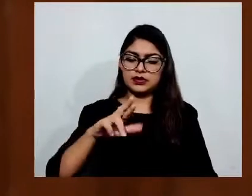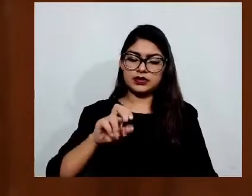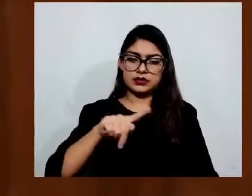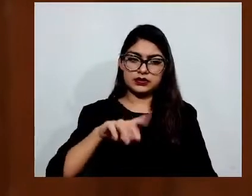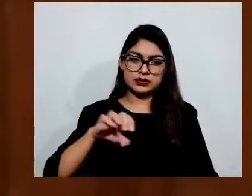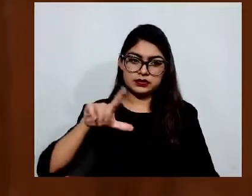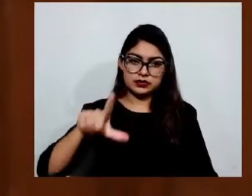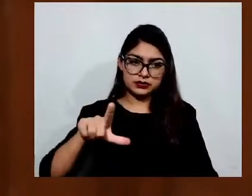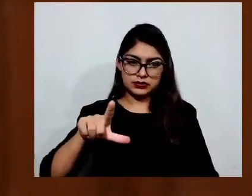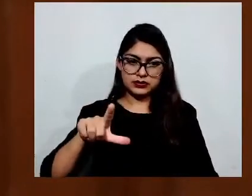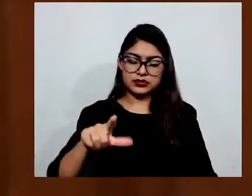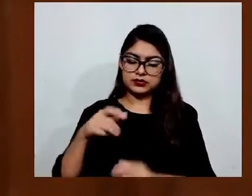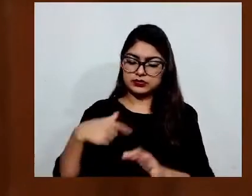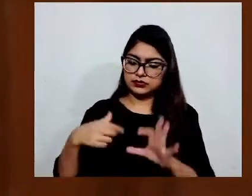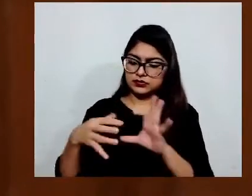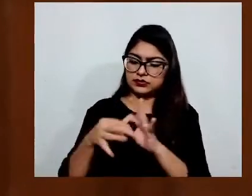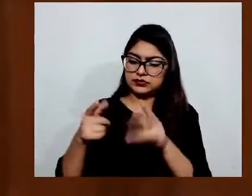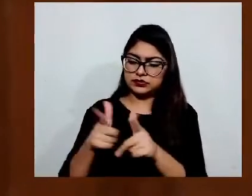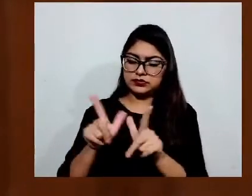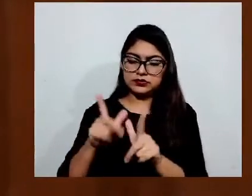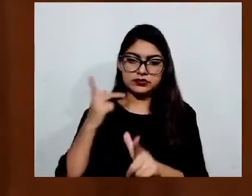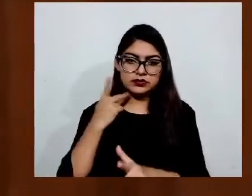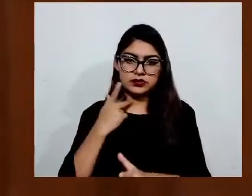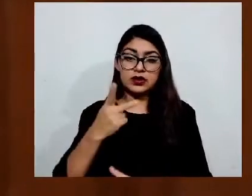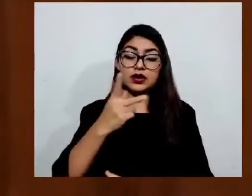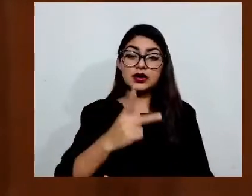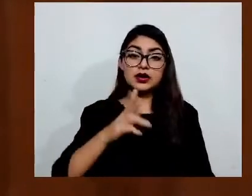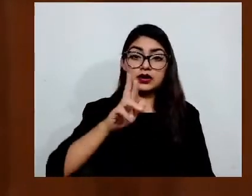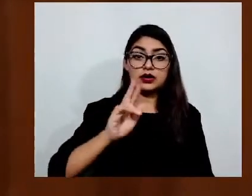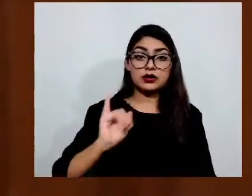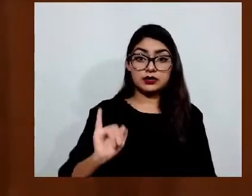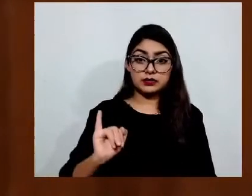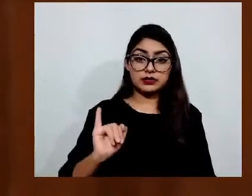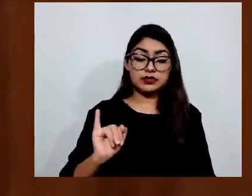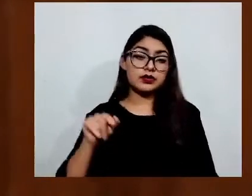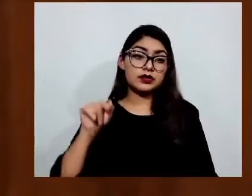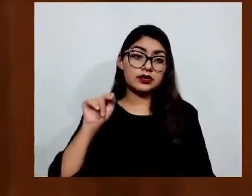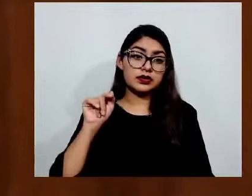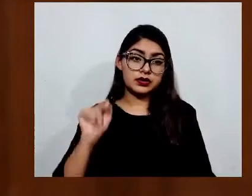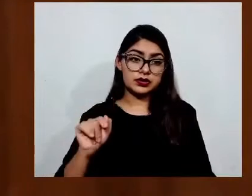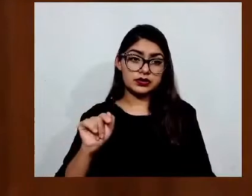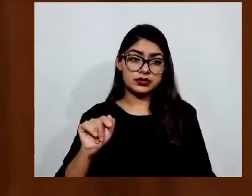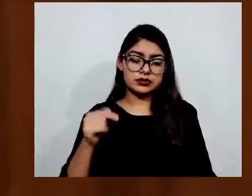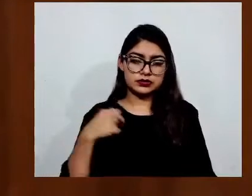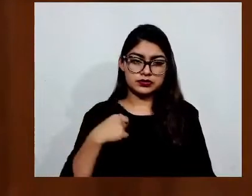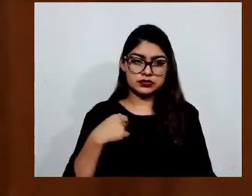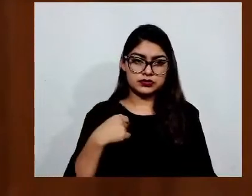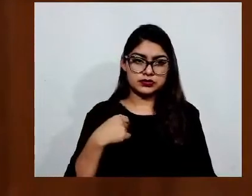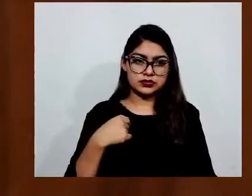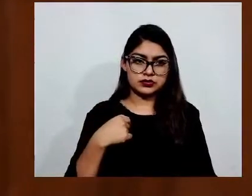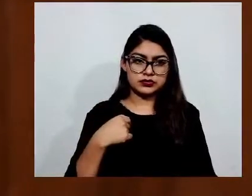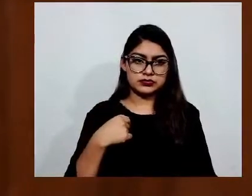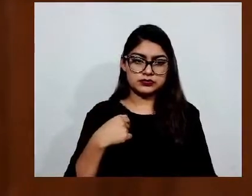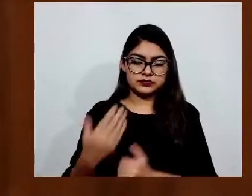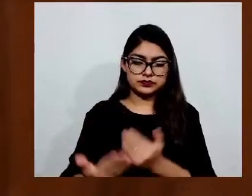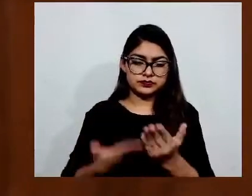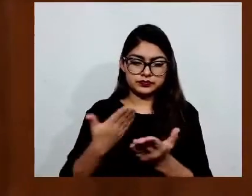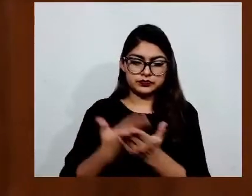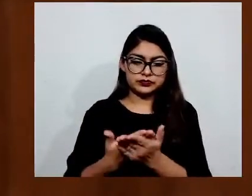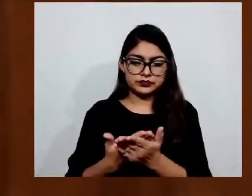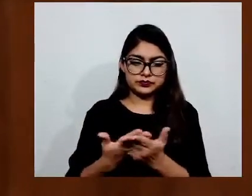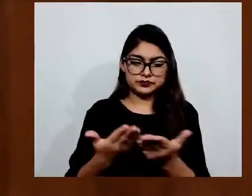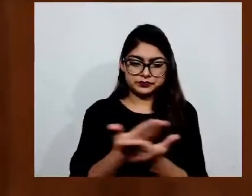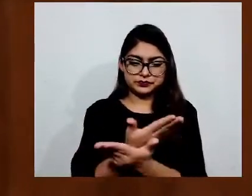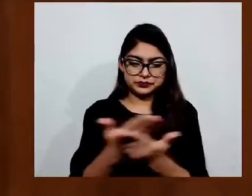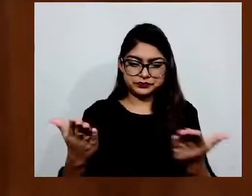Revolucionario Institucional, someto a consideración de esta honorable legislatura, proposición con